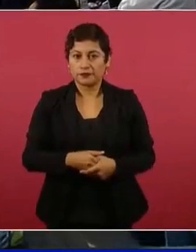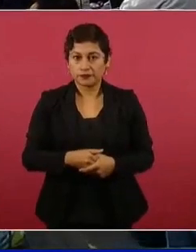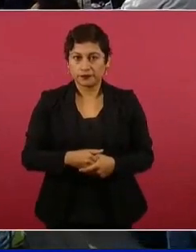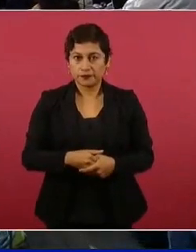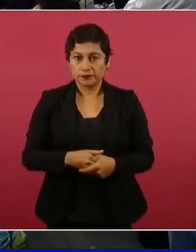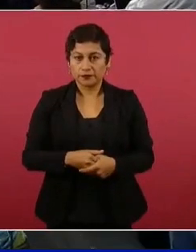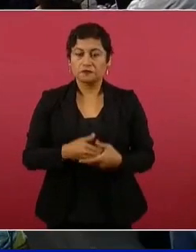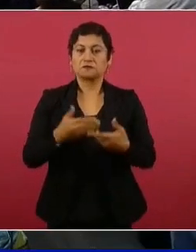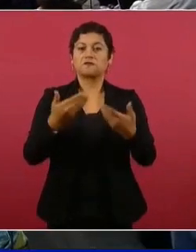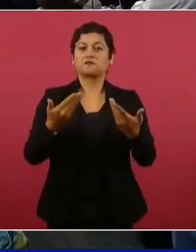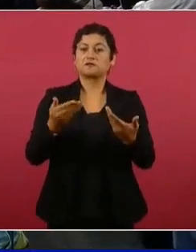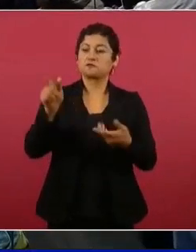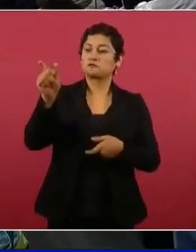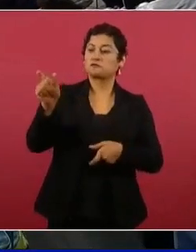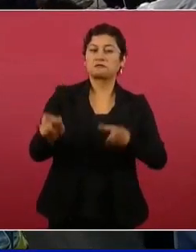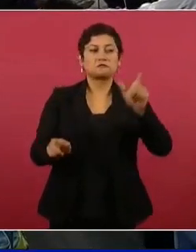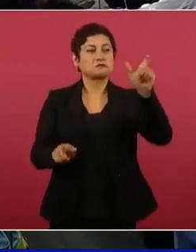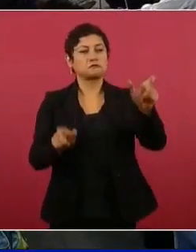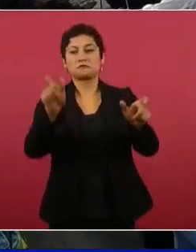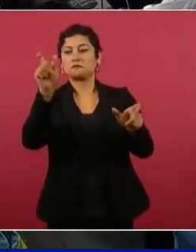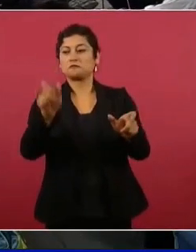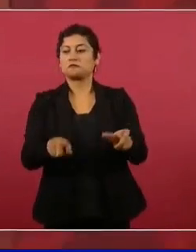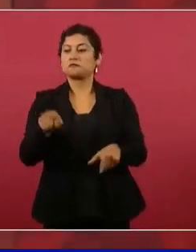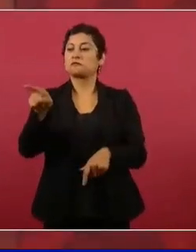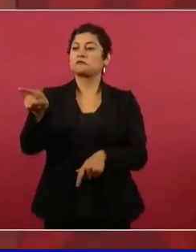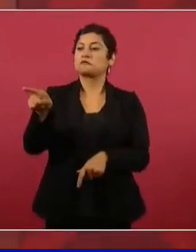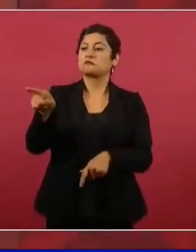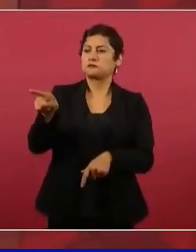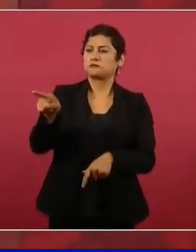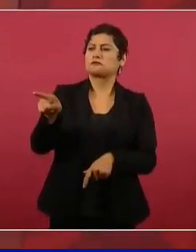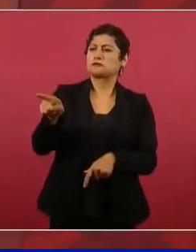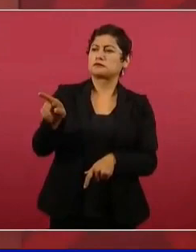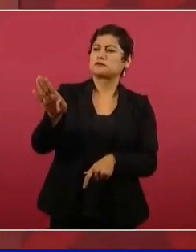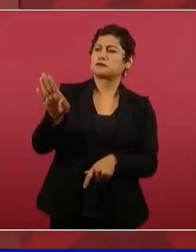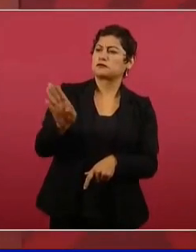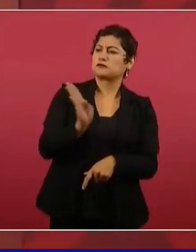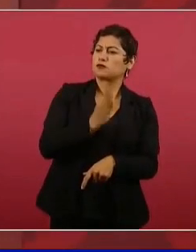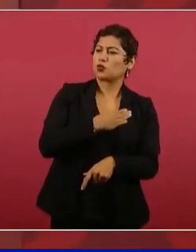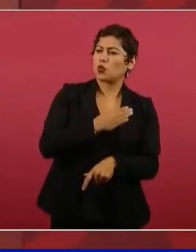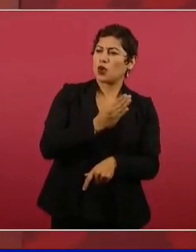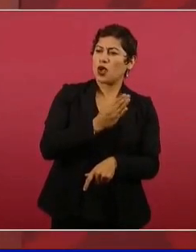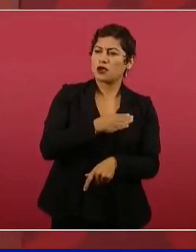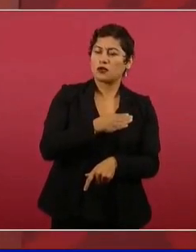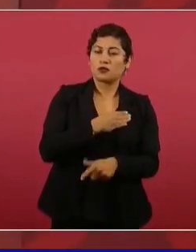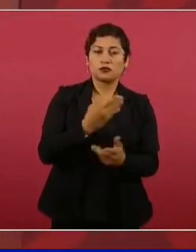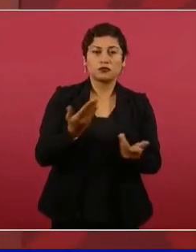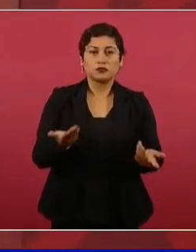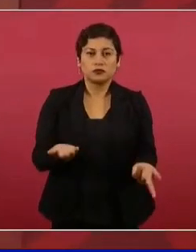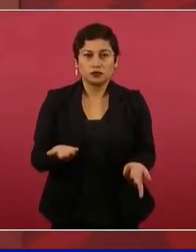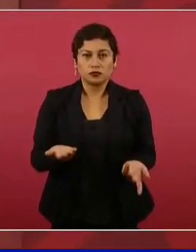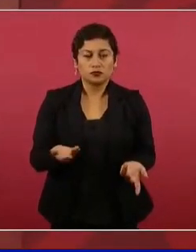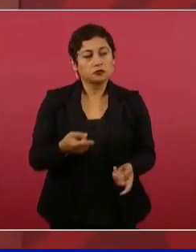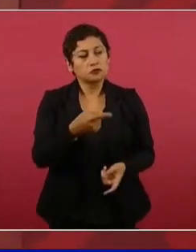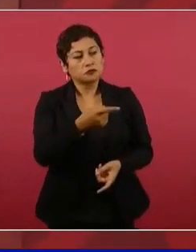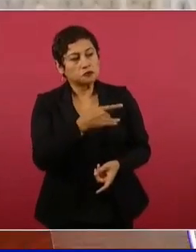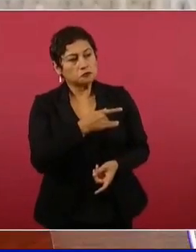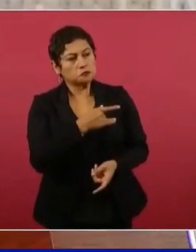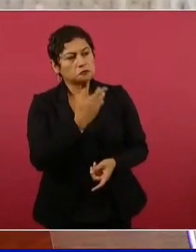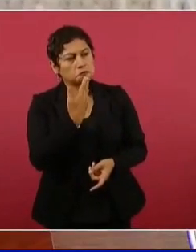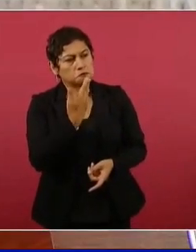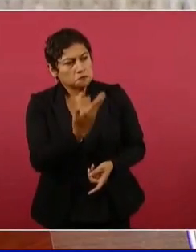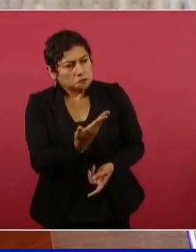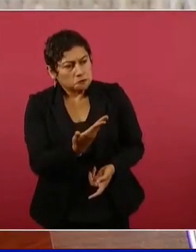a quién le ves cara de buena gente, que tiene buenos sentimientos,